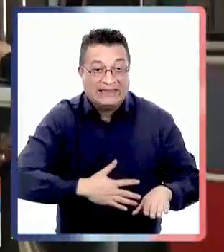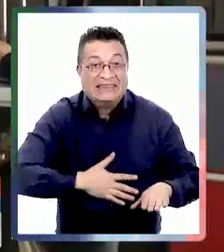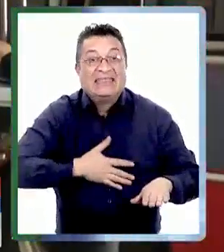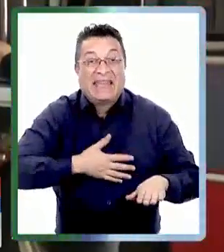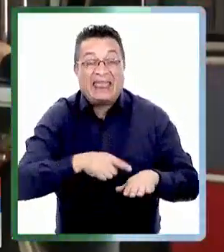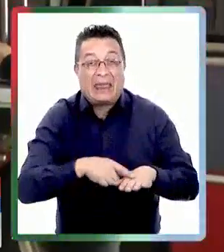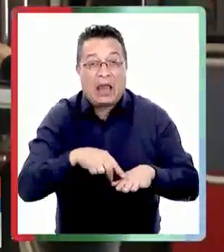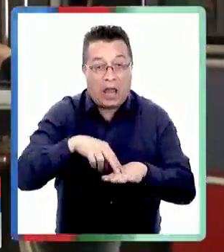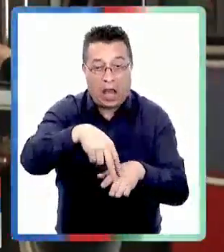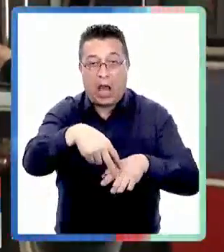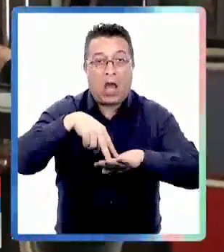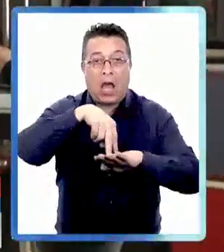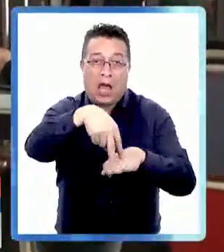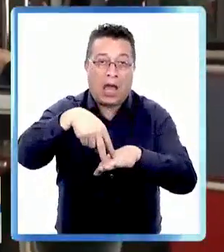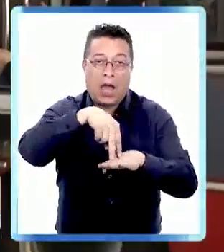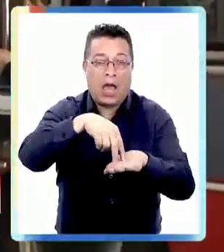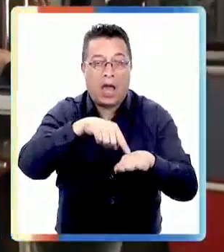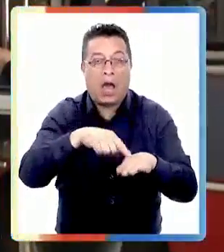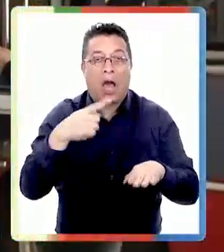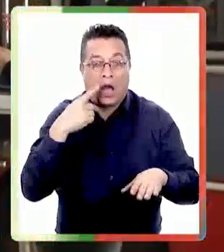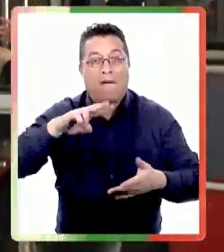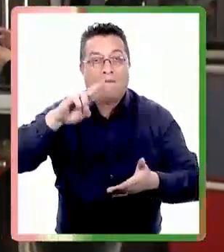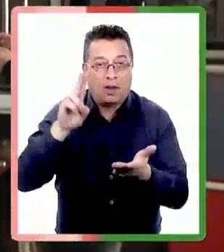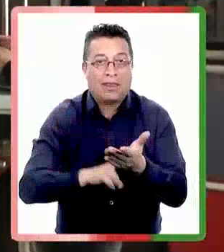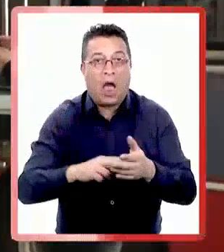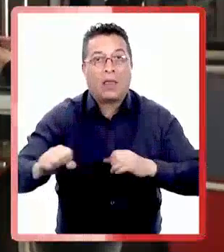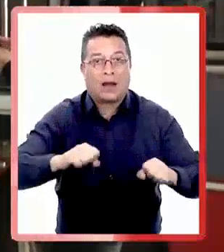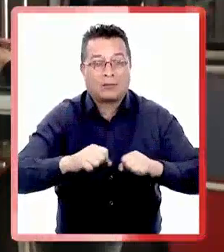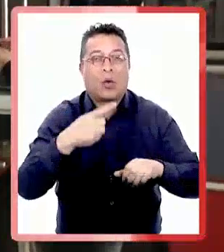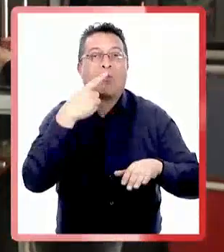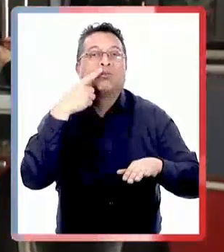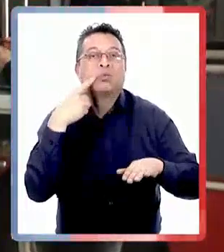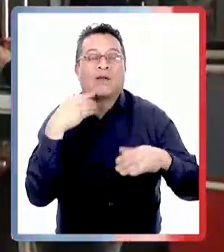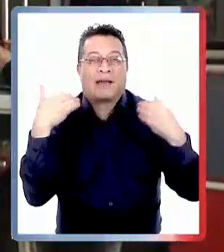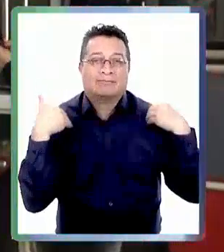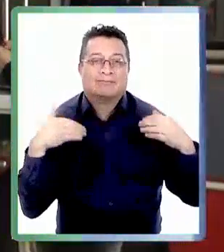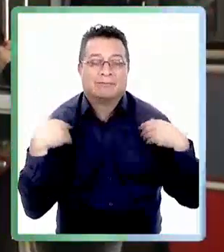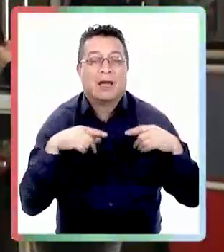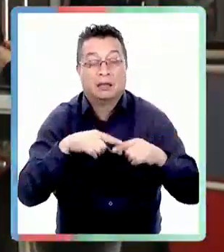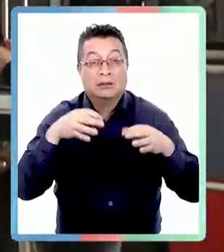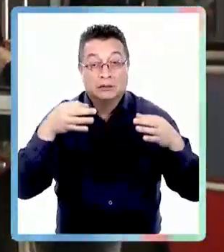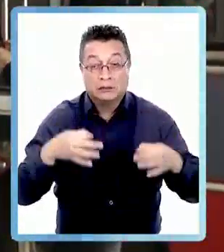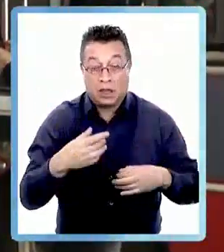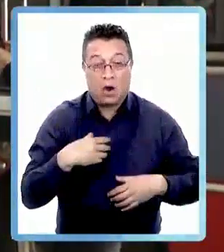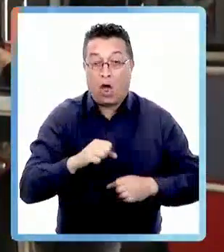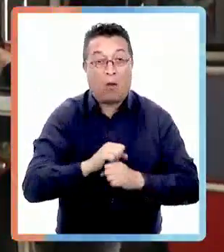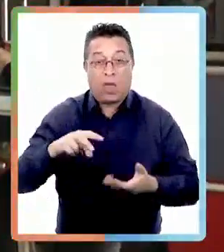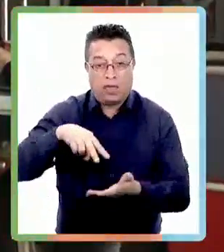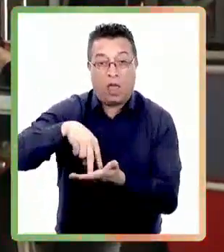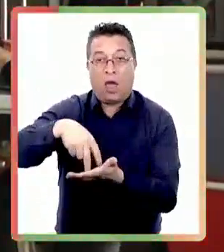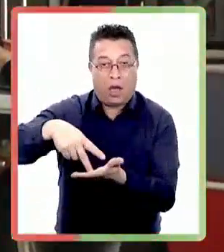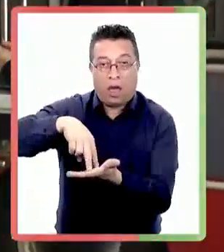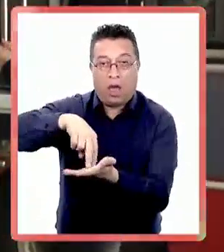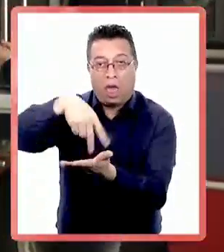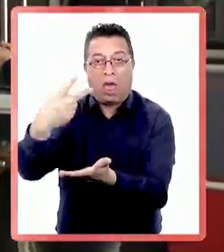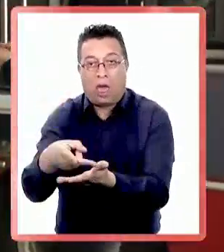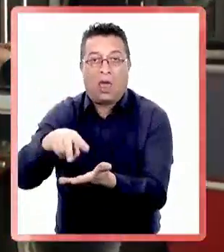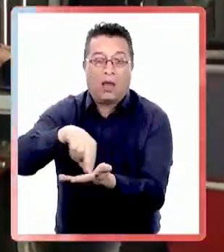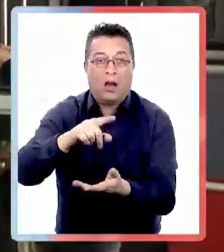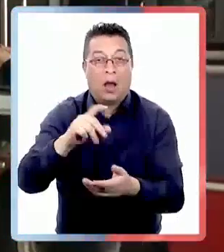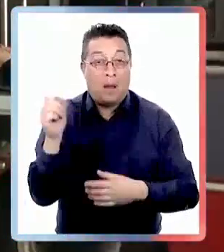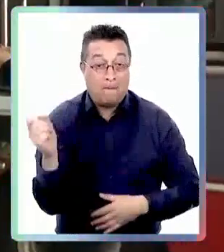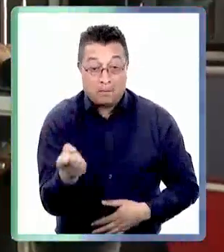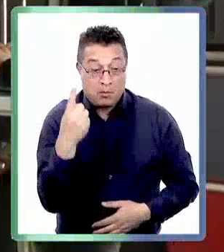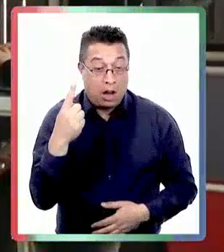sientan precisamente esta sensación de un verdadero terremoto esta sensación de seguridad de que le impida mantenerse en pie en donde le